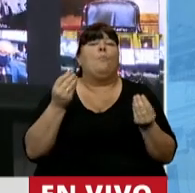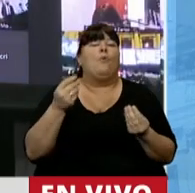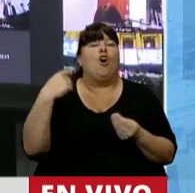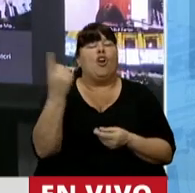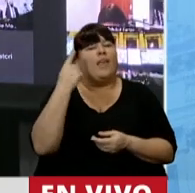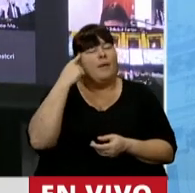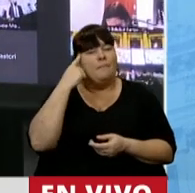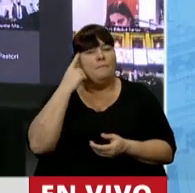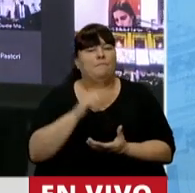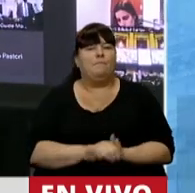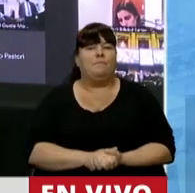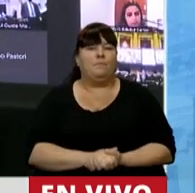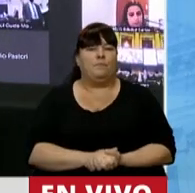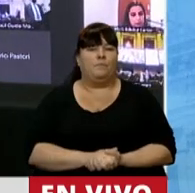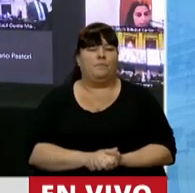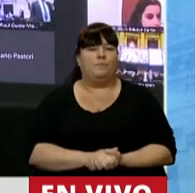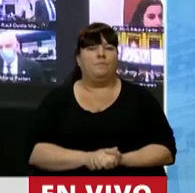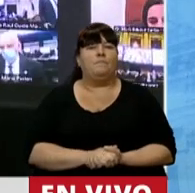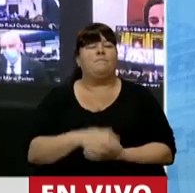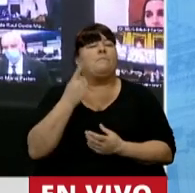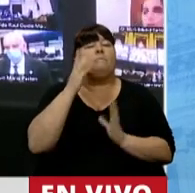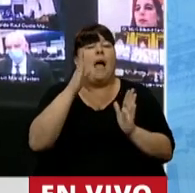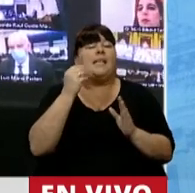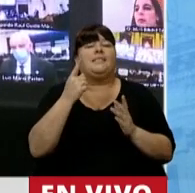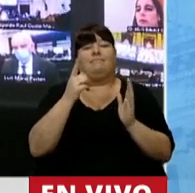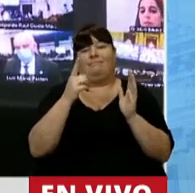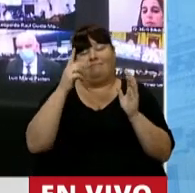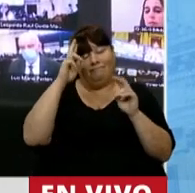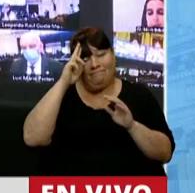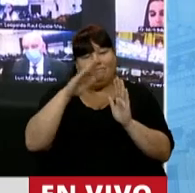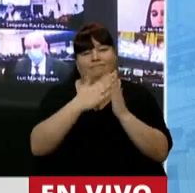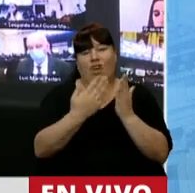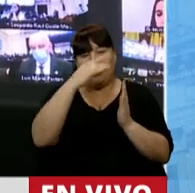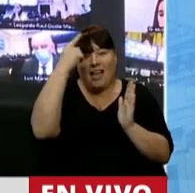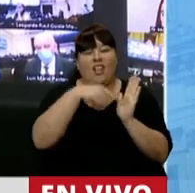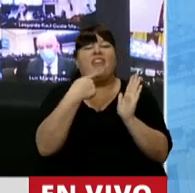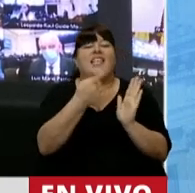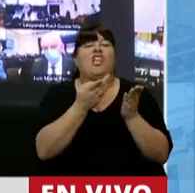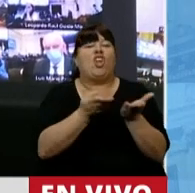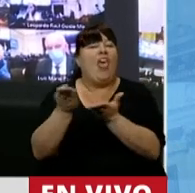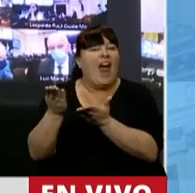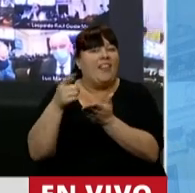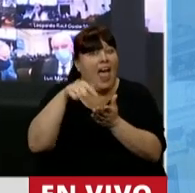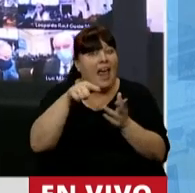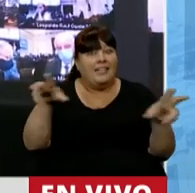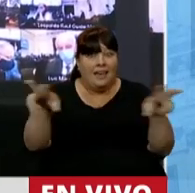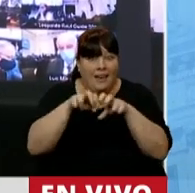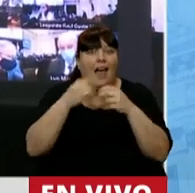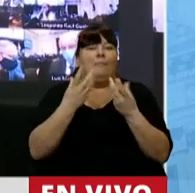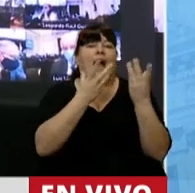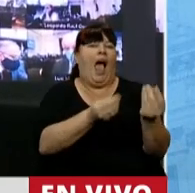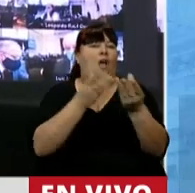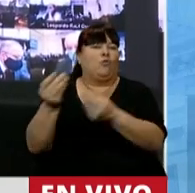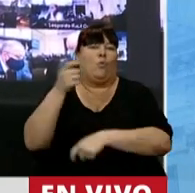pretende, con sustento en los principios constitucionales de solidaridad, para alcanzar a aquellas